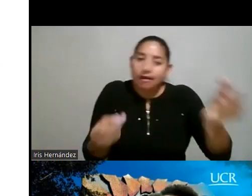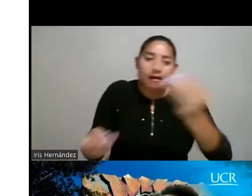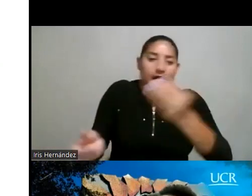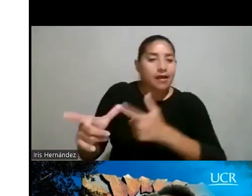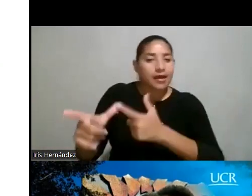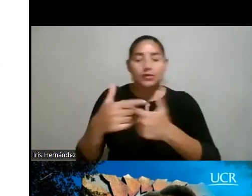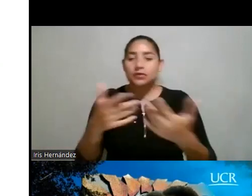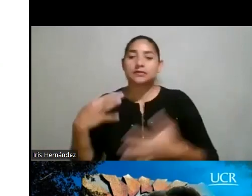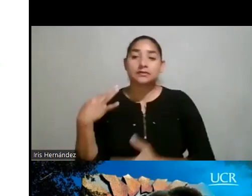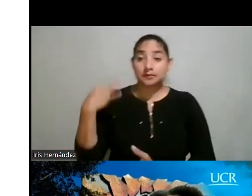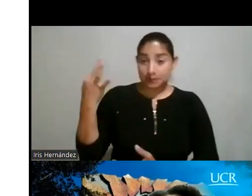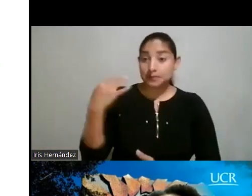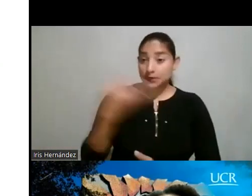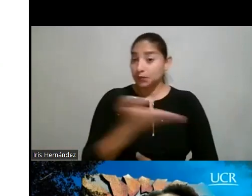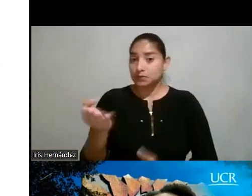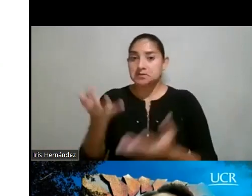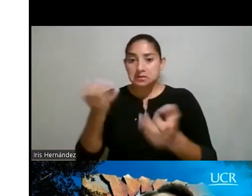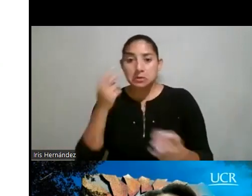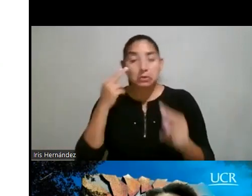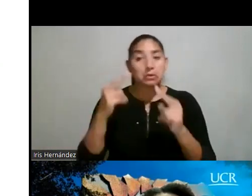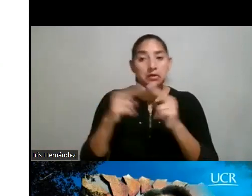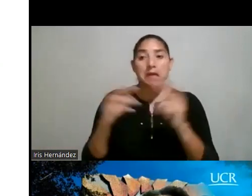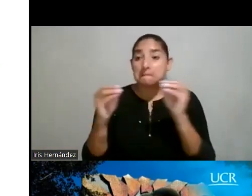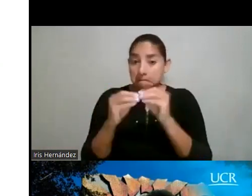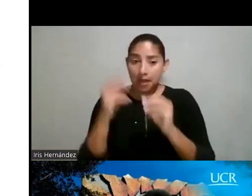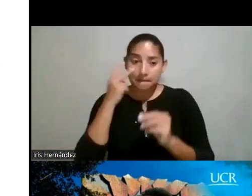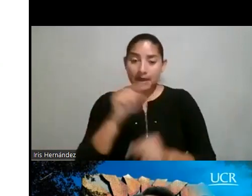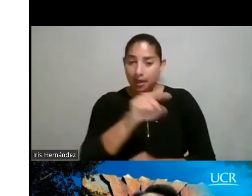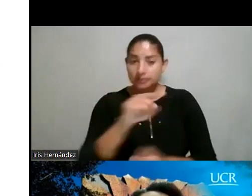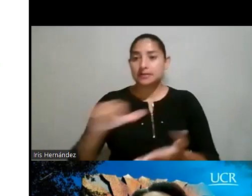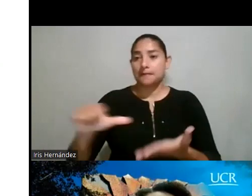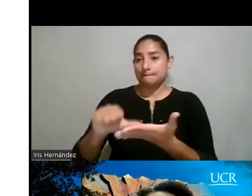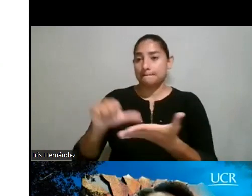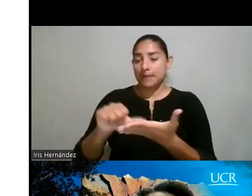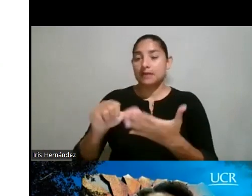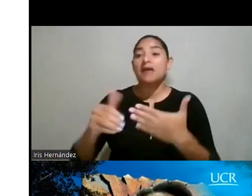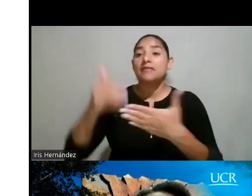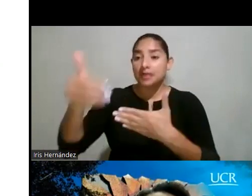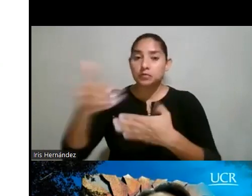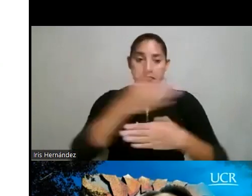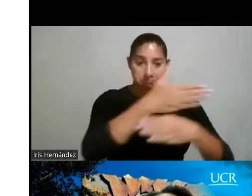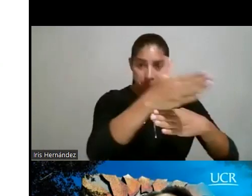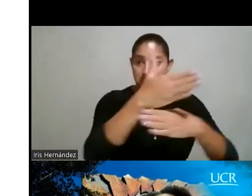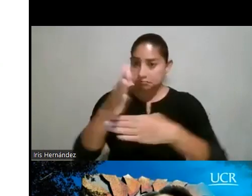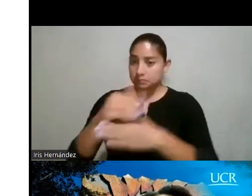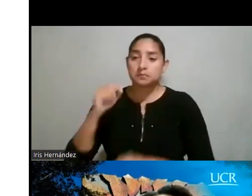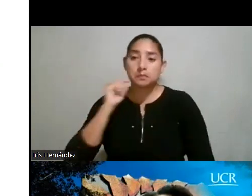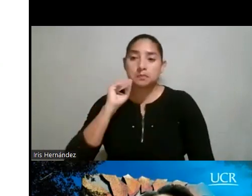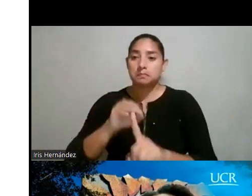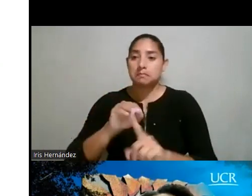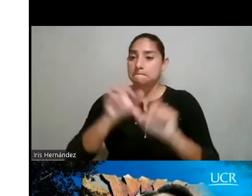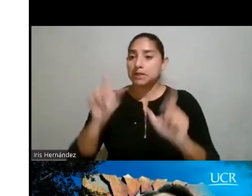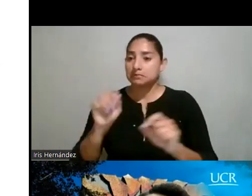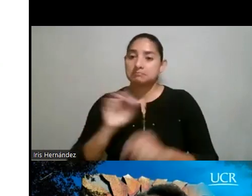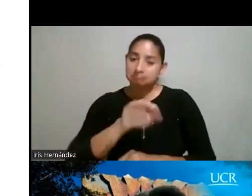les invito a que, a que si quieren conocer más, pues, que visiten esta página, después se las puedo compartir en el chat, y